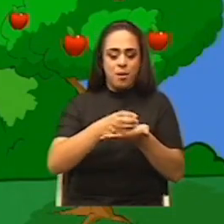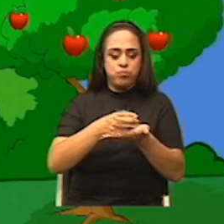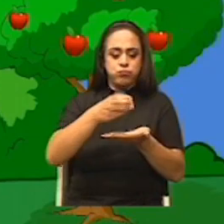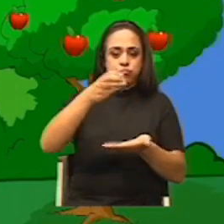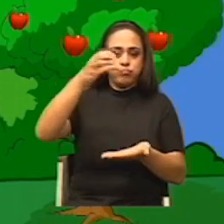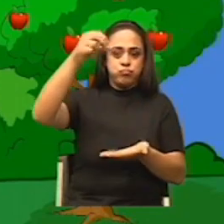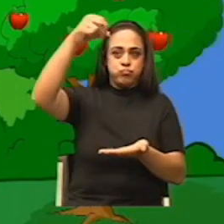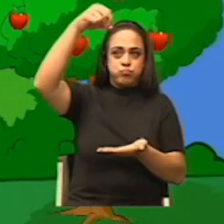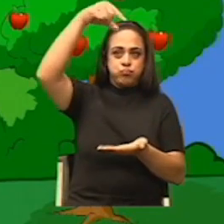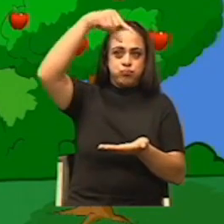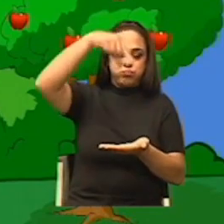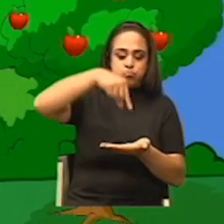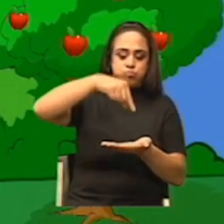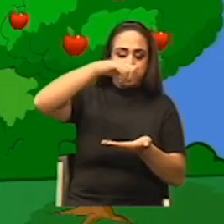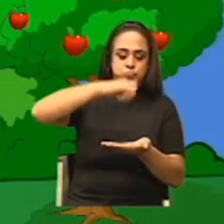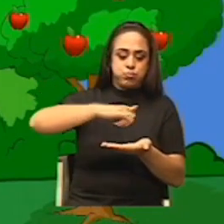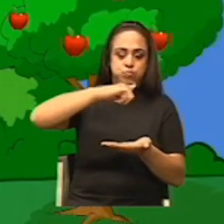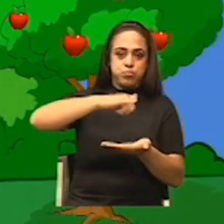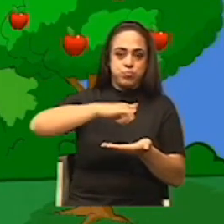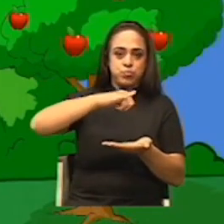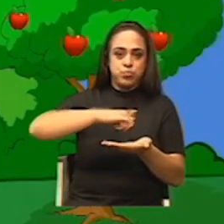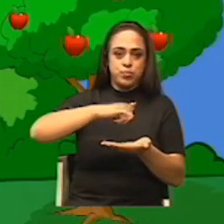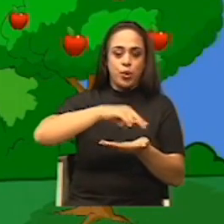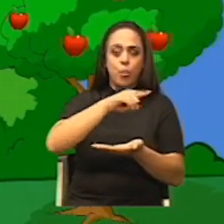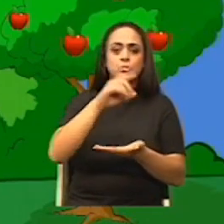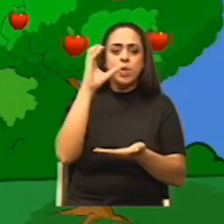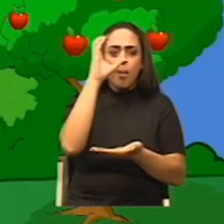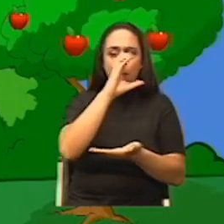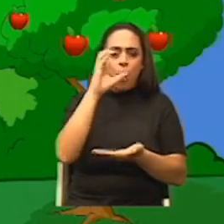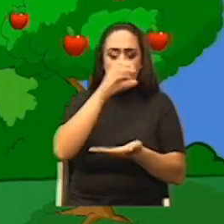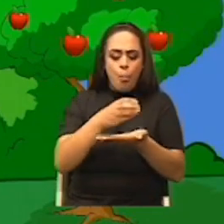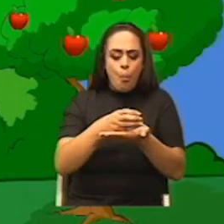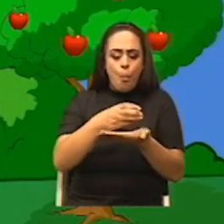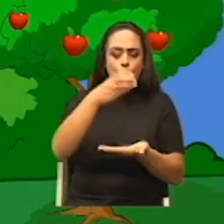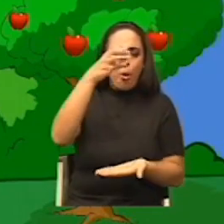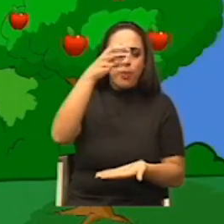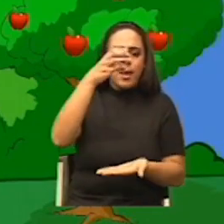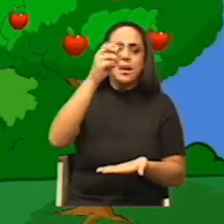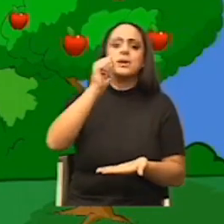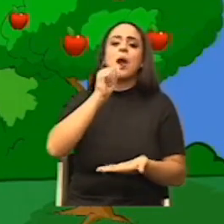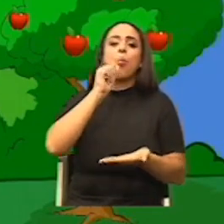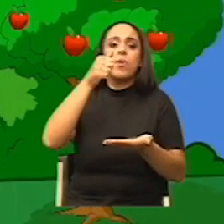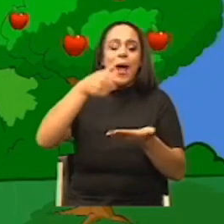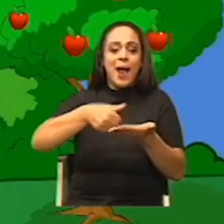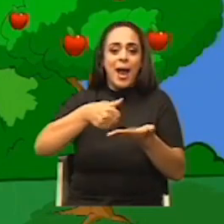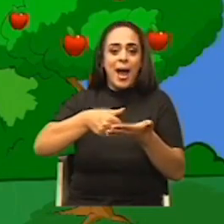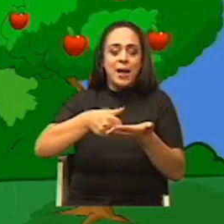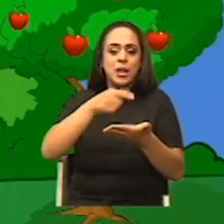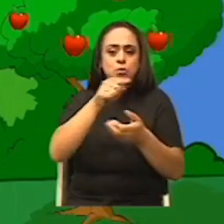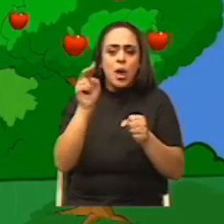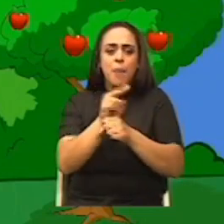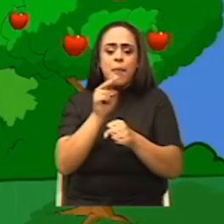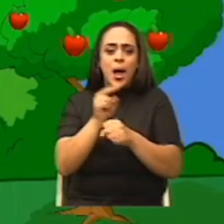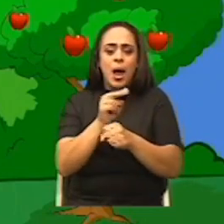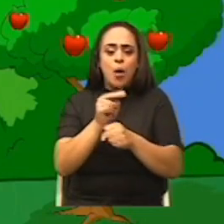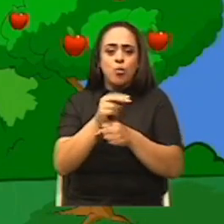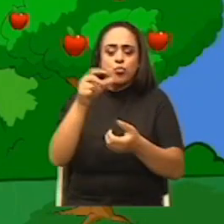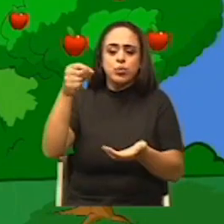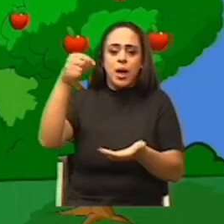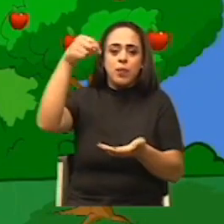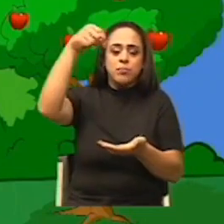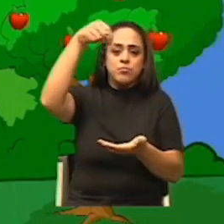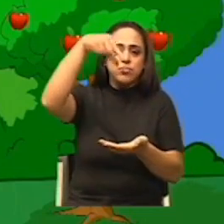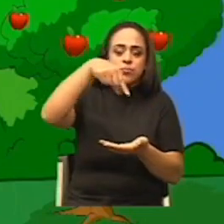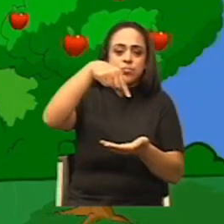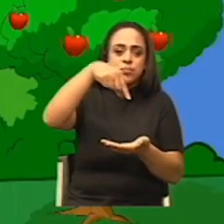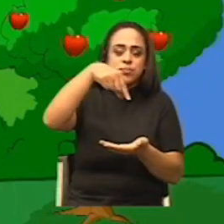les digo, es muy sencillo. Pueden buscar esa botella, una cartita y una moneda y le van a aplicar la fuerza únicamente a